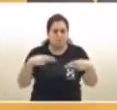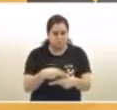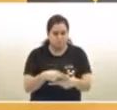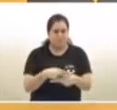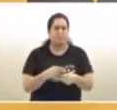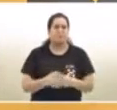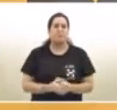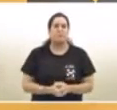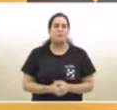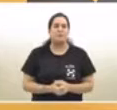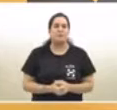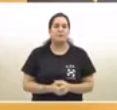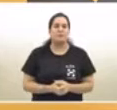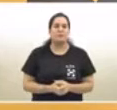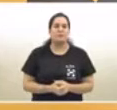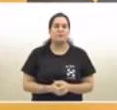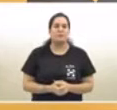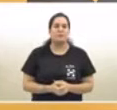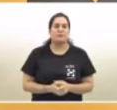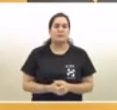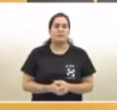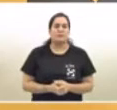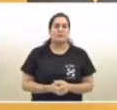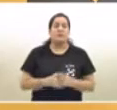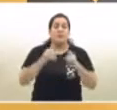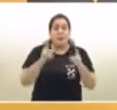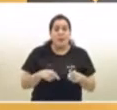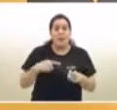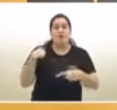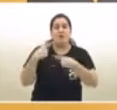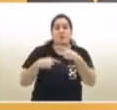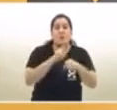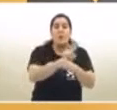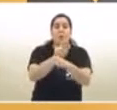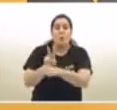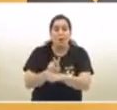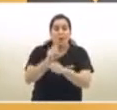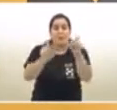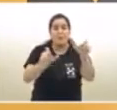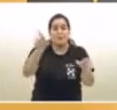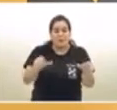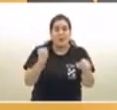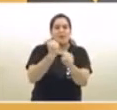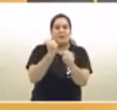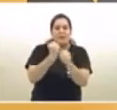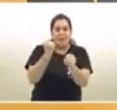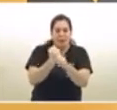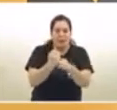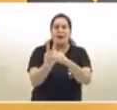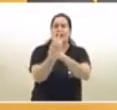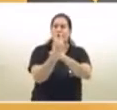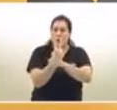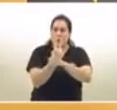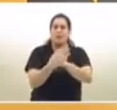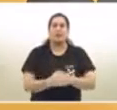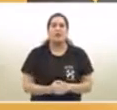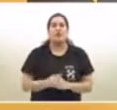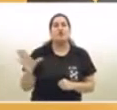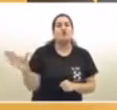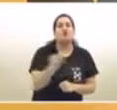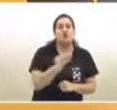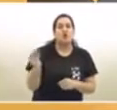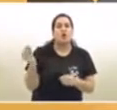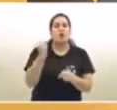persona. Y seguimos cuidando a los que nos cuidan, que son casos sensibles. Todo el sistema médico